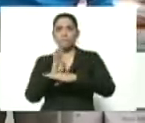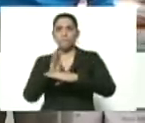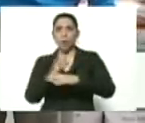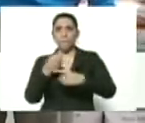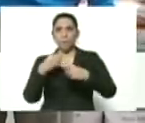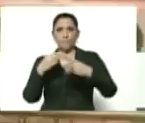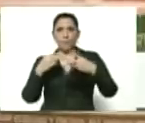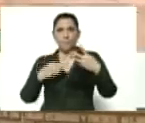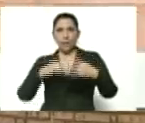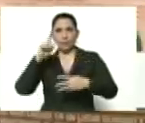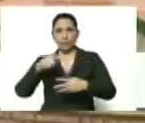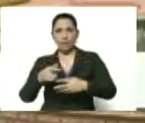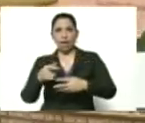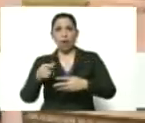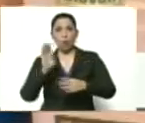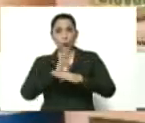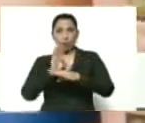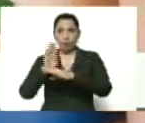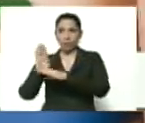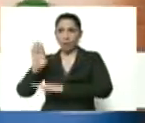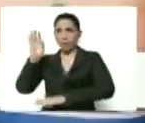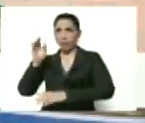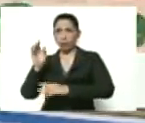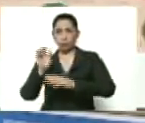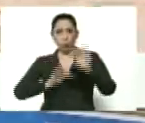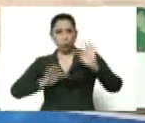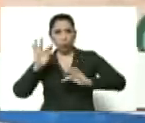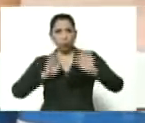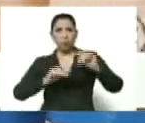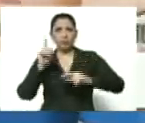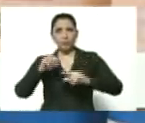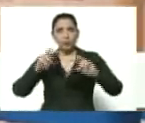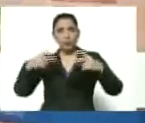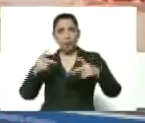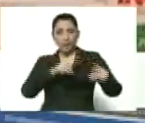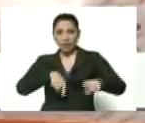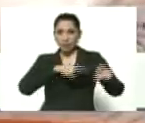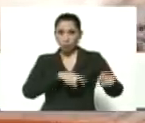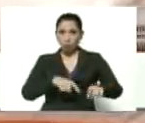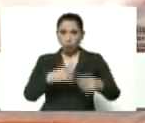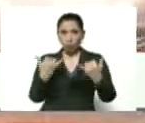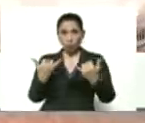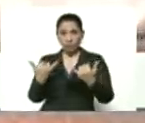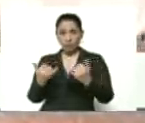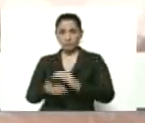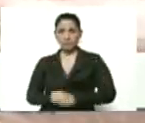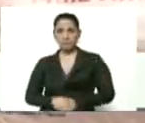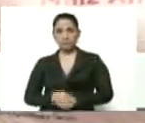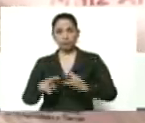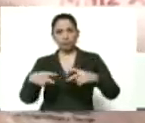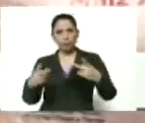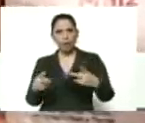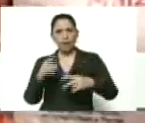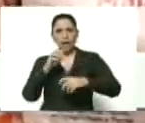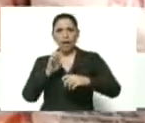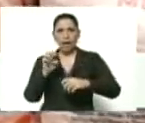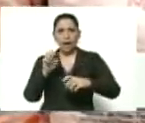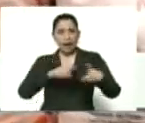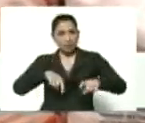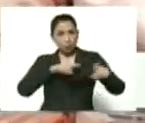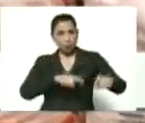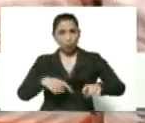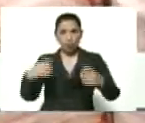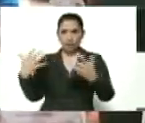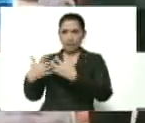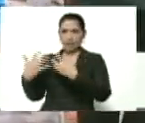tanto biofertilizantes como biocontroladores. Es la nueva agricultura en contingencia, la nueva agricultura de guerra para vencer las adversidades.